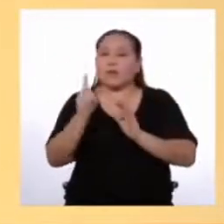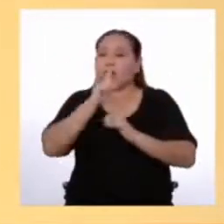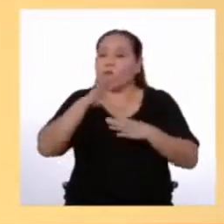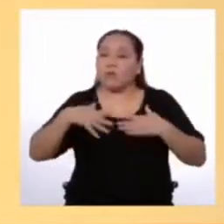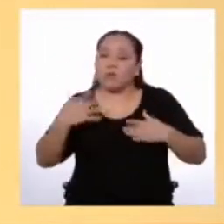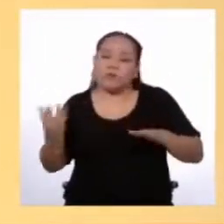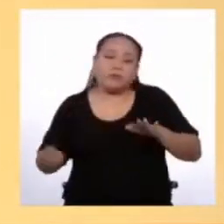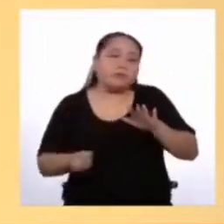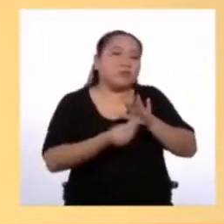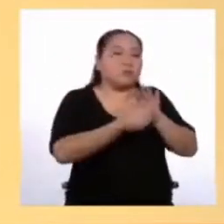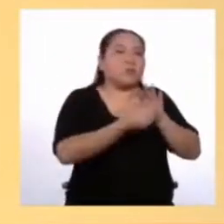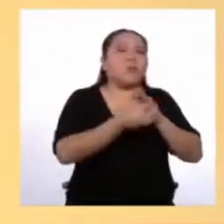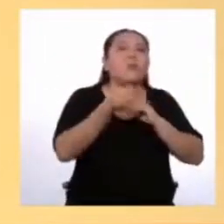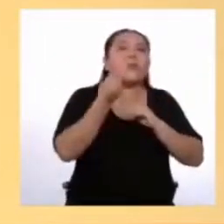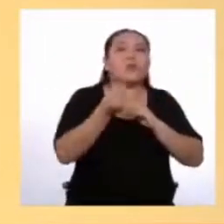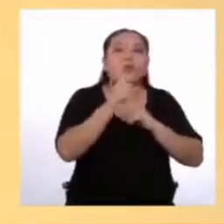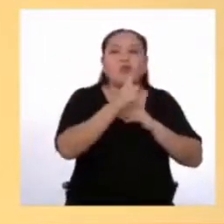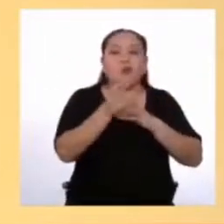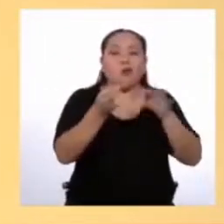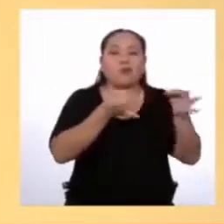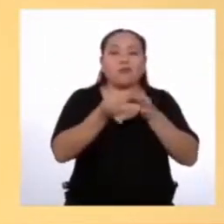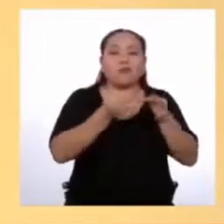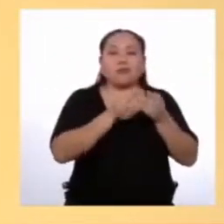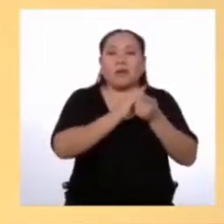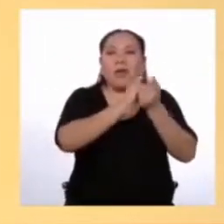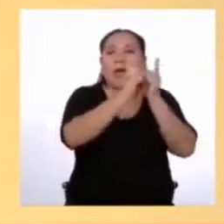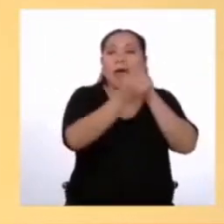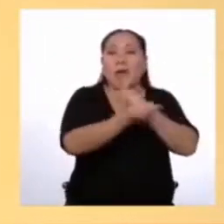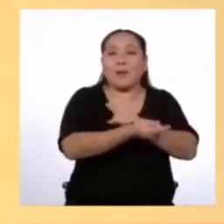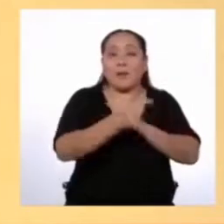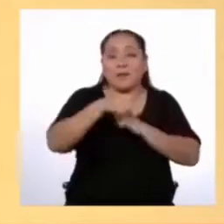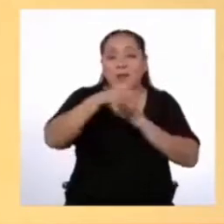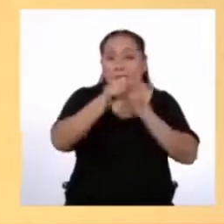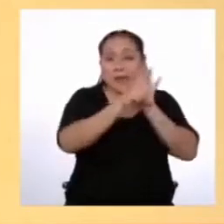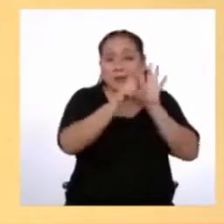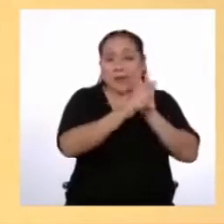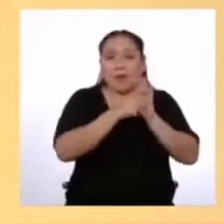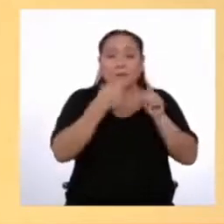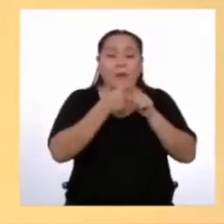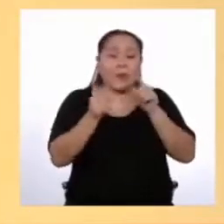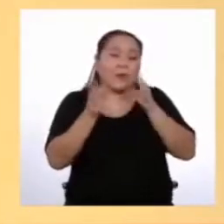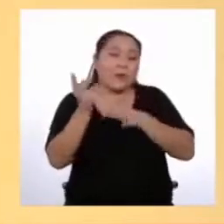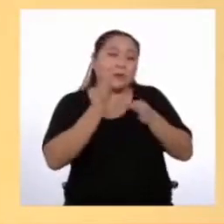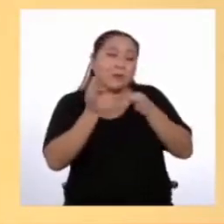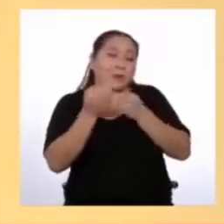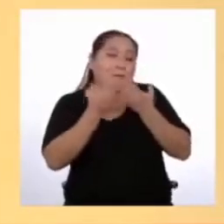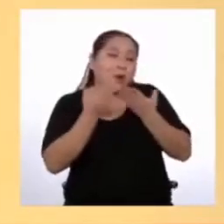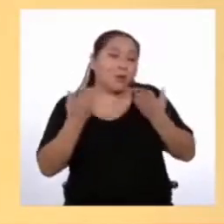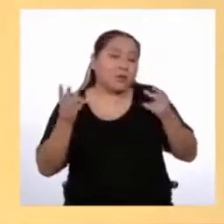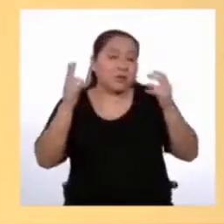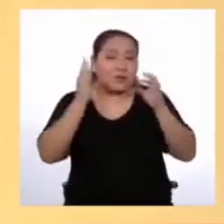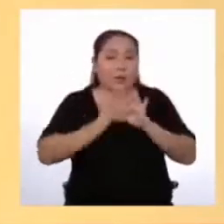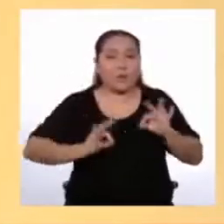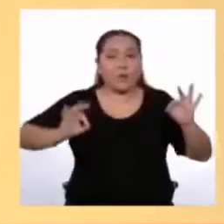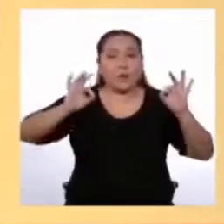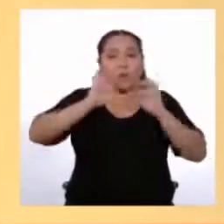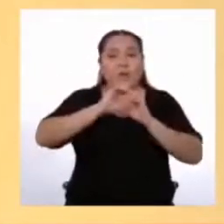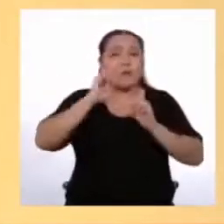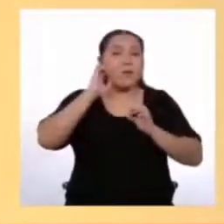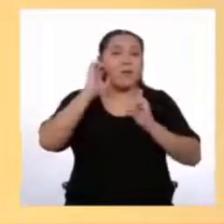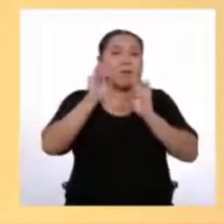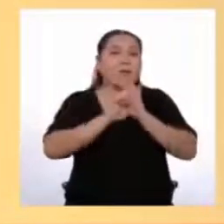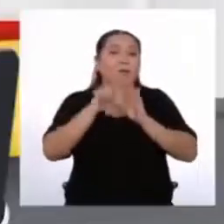incluir Porque no regulan en la norma propuesta Pero que expresan detalles importantes Como en este caso,